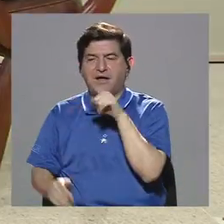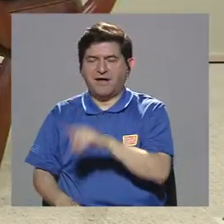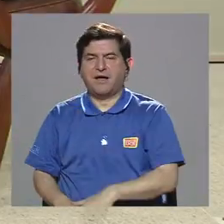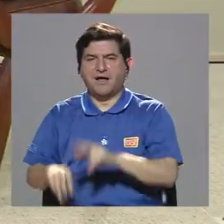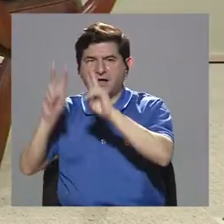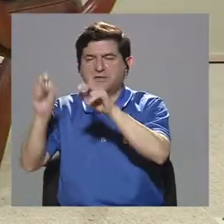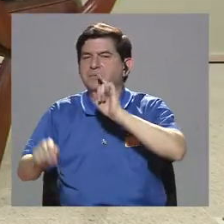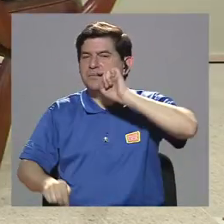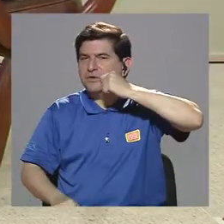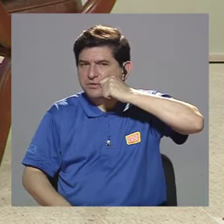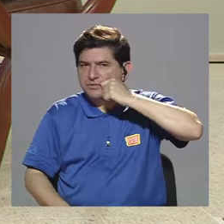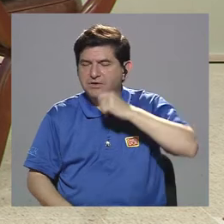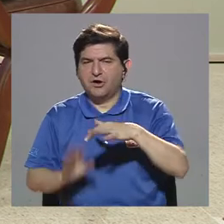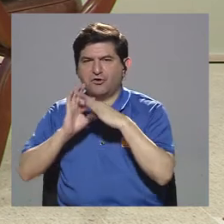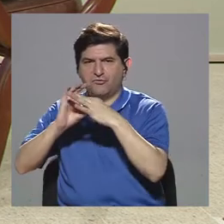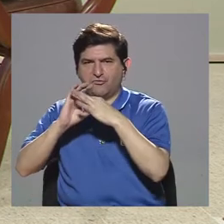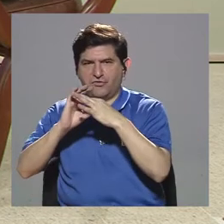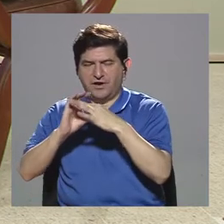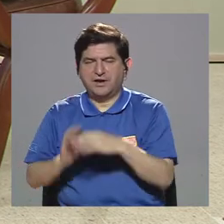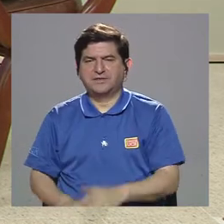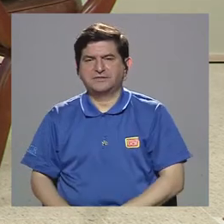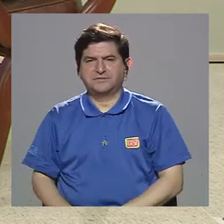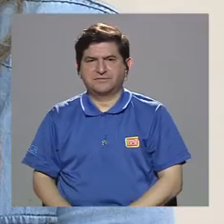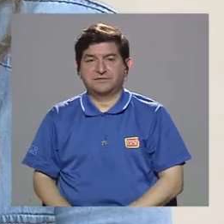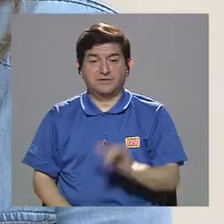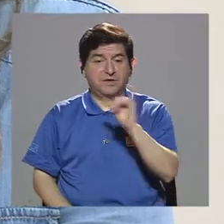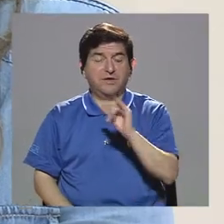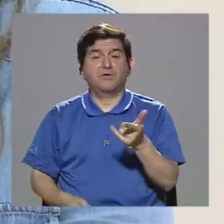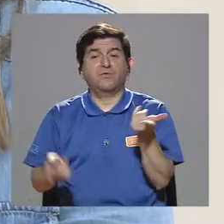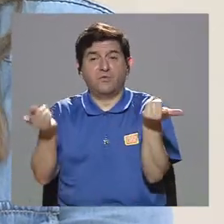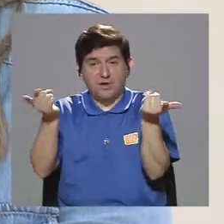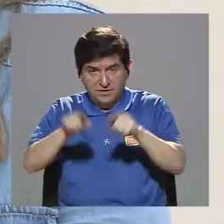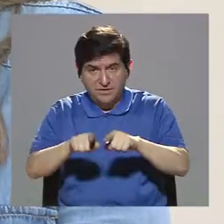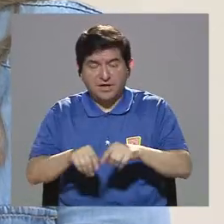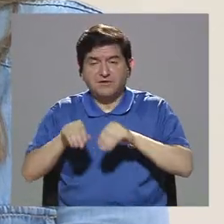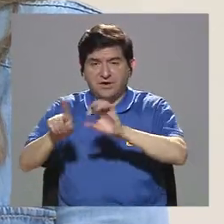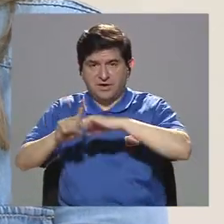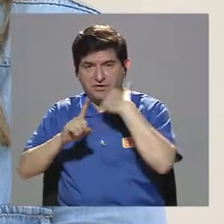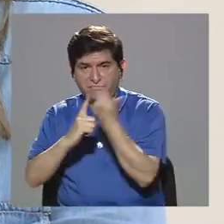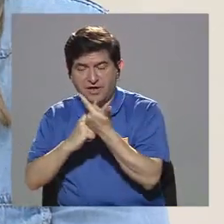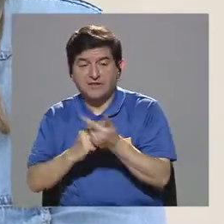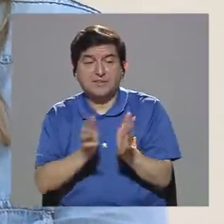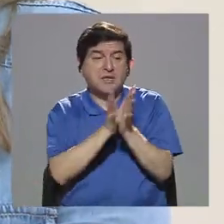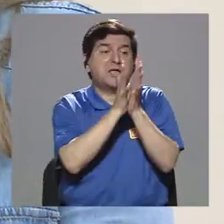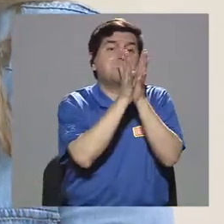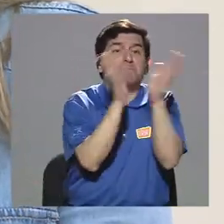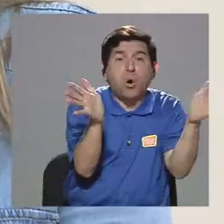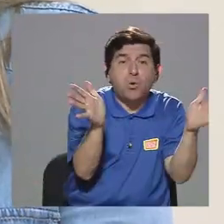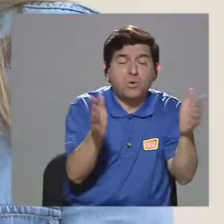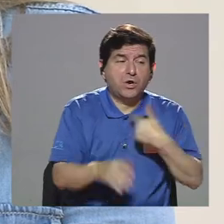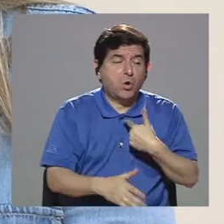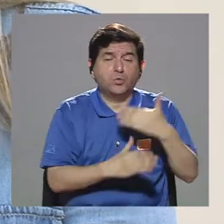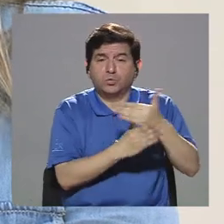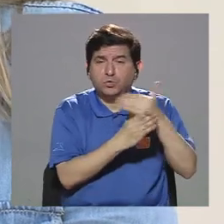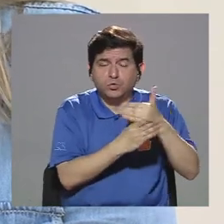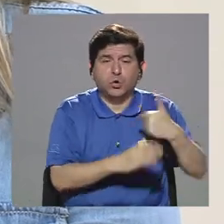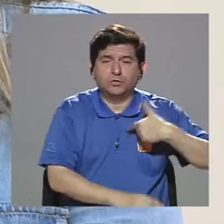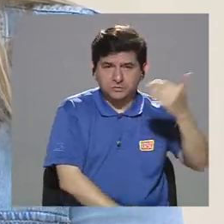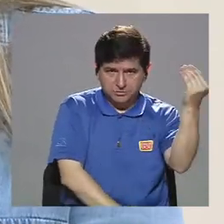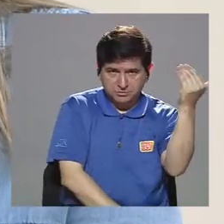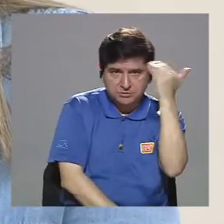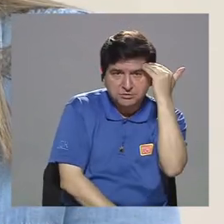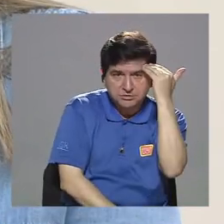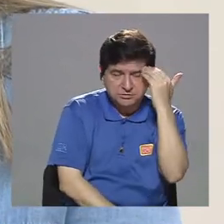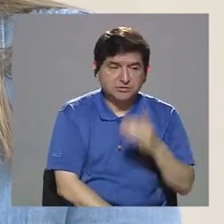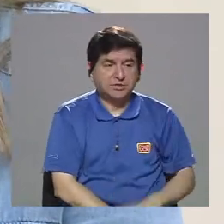y de una relación estrecha. Así mismo debe ser las redes sociales. Y lo público es lo que yo comparto, que yo sé que se lo